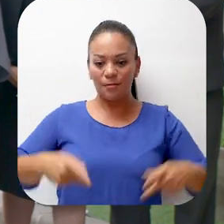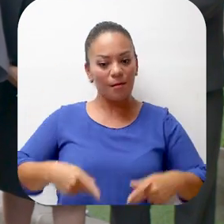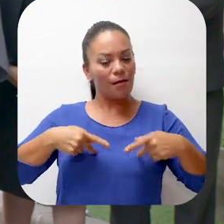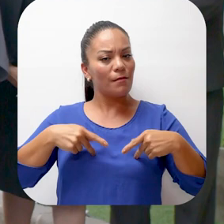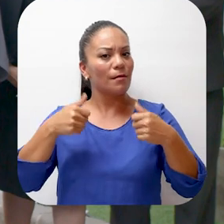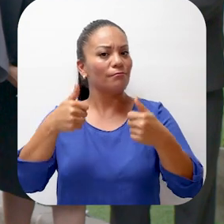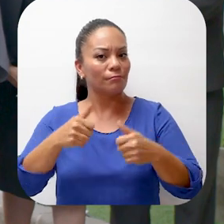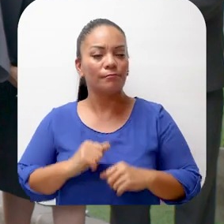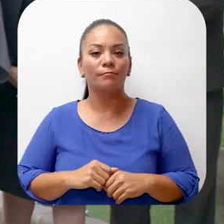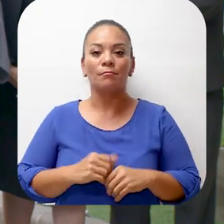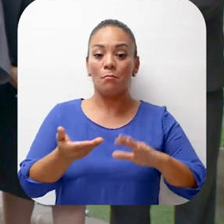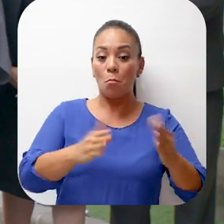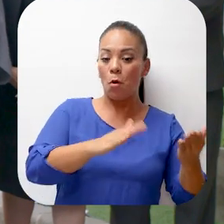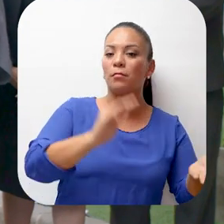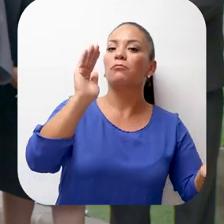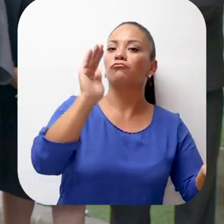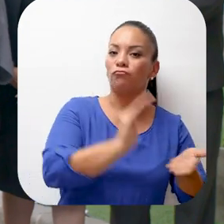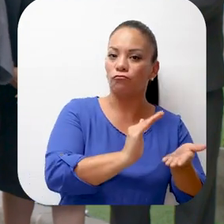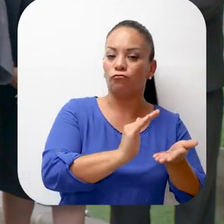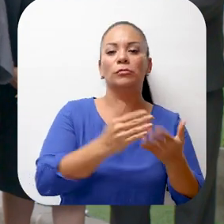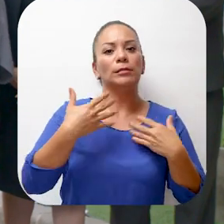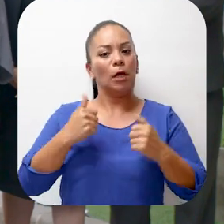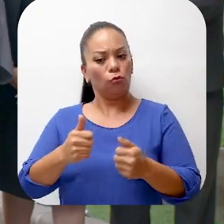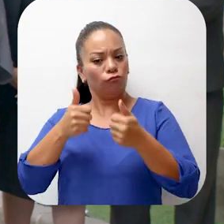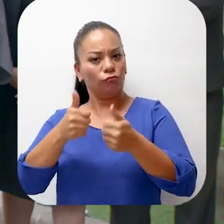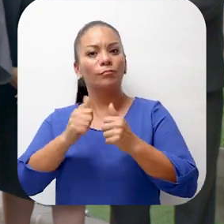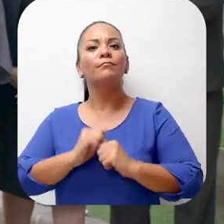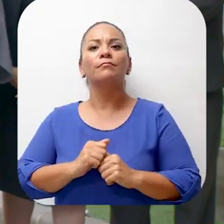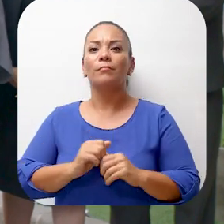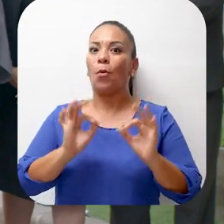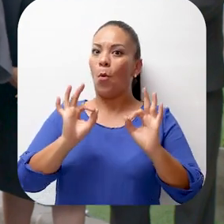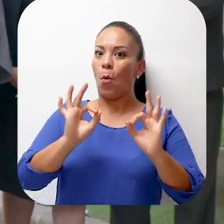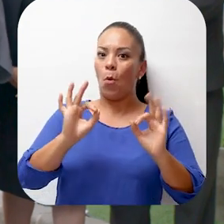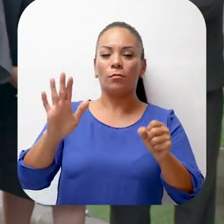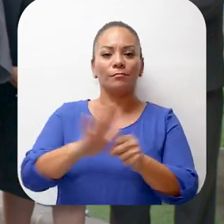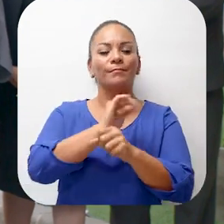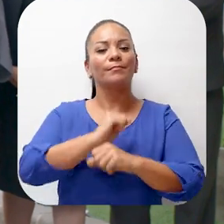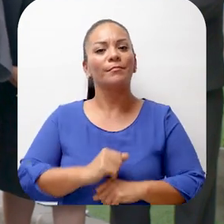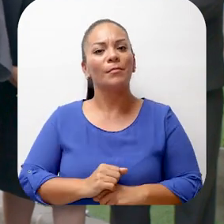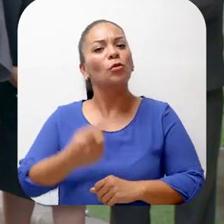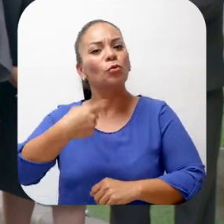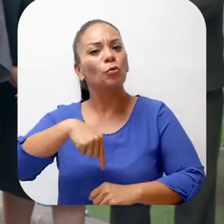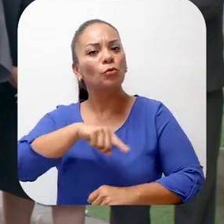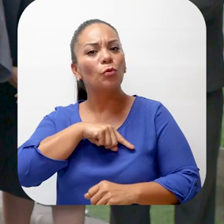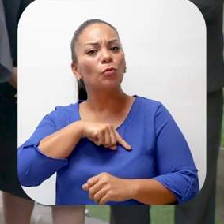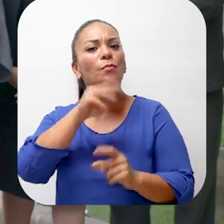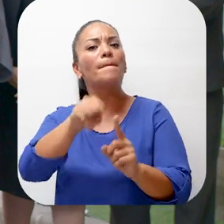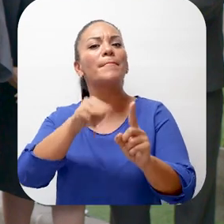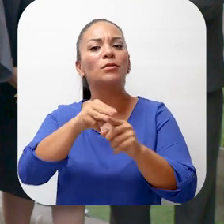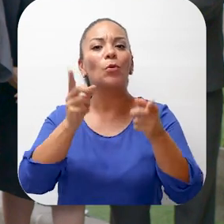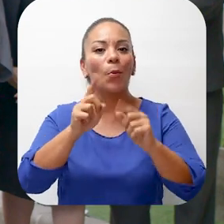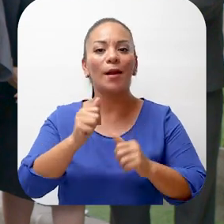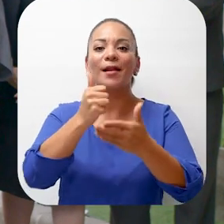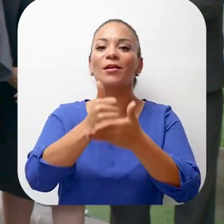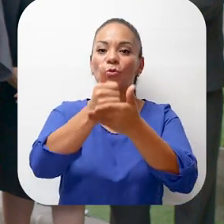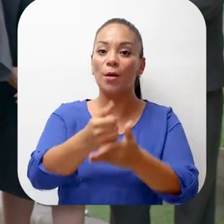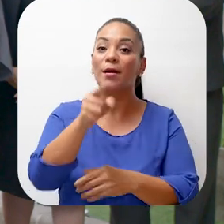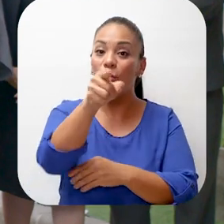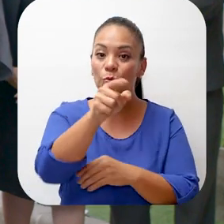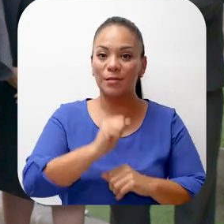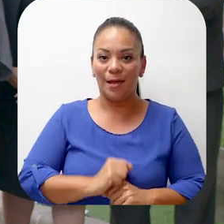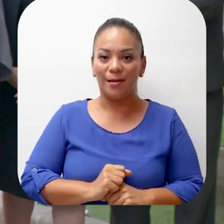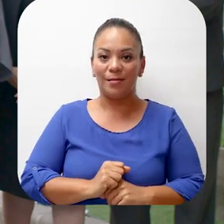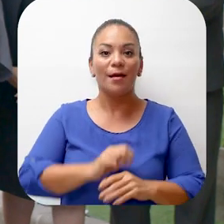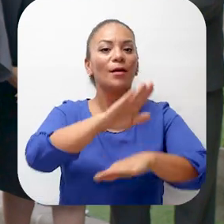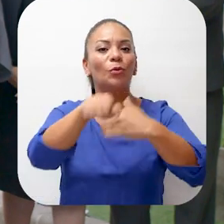supervivencia, disminución en la mortalidad y salud encomiables. Así que nuestra misión es ayudarlo